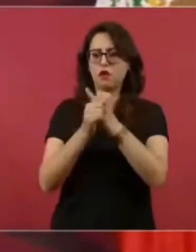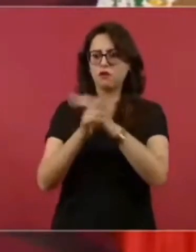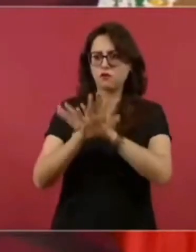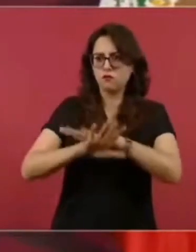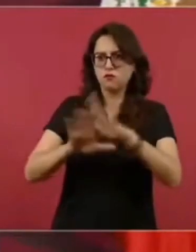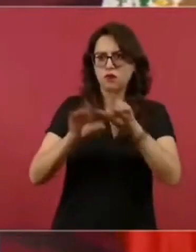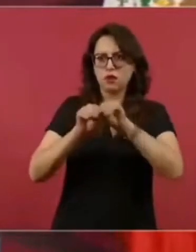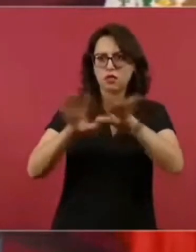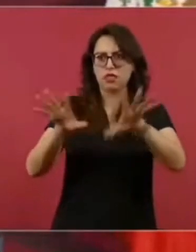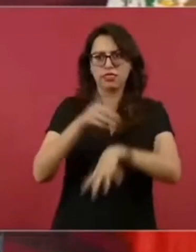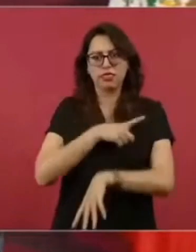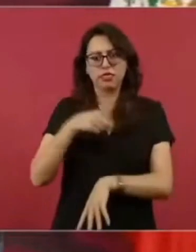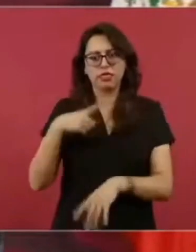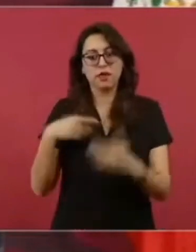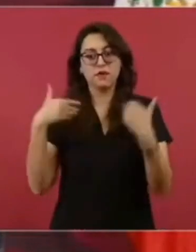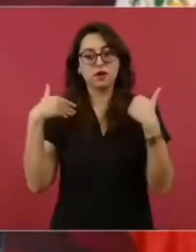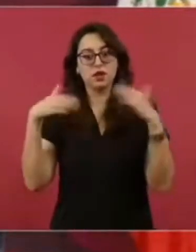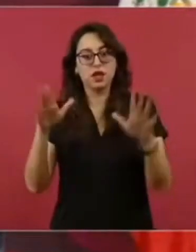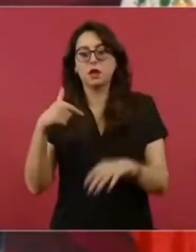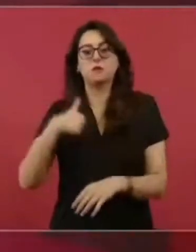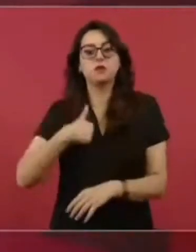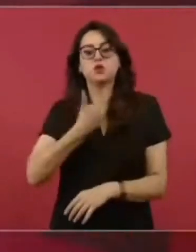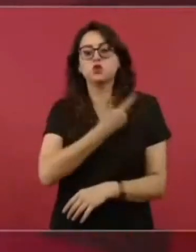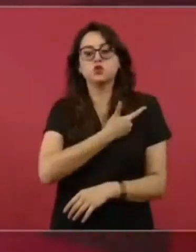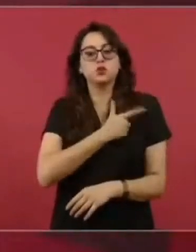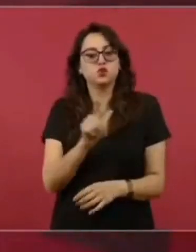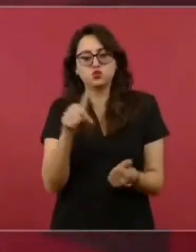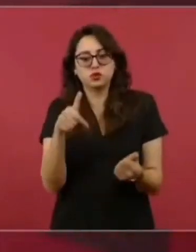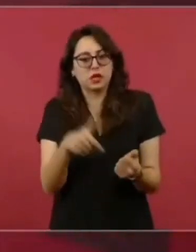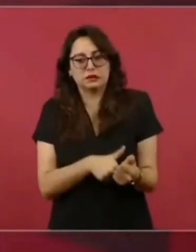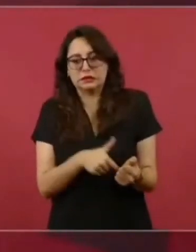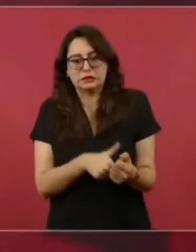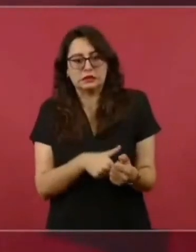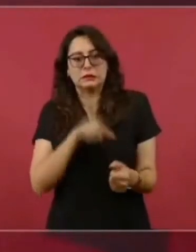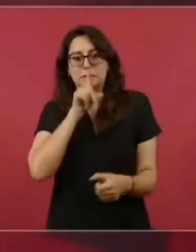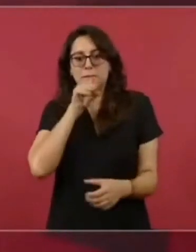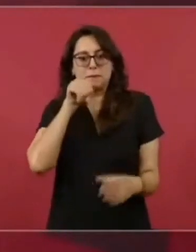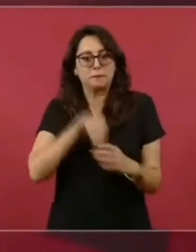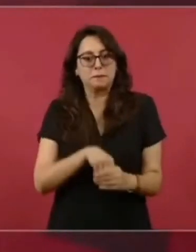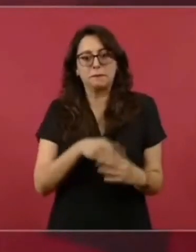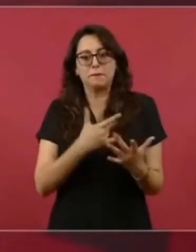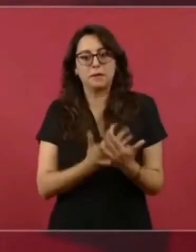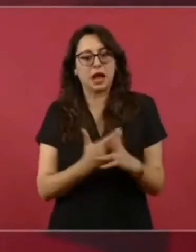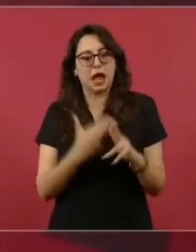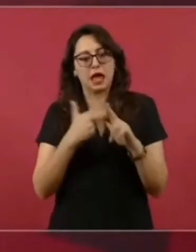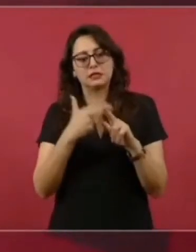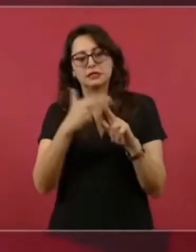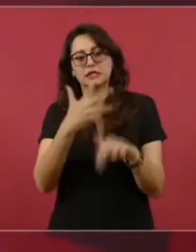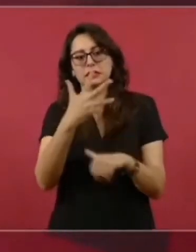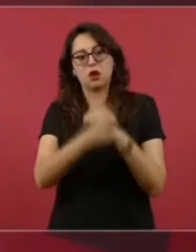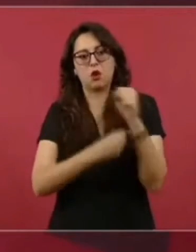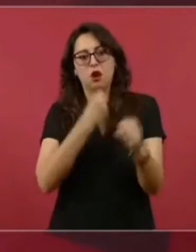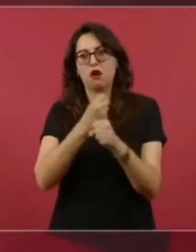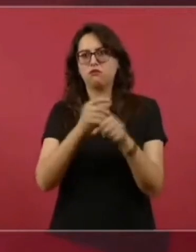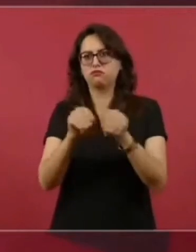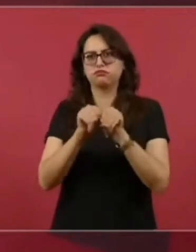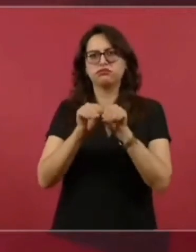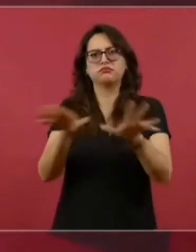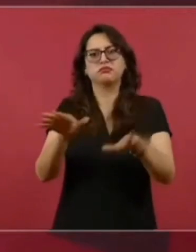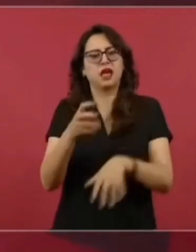hicieron. también voy a preguntar para que